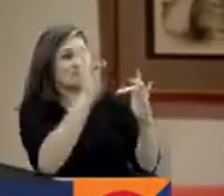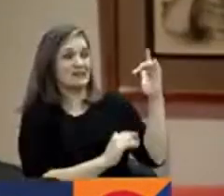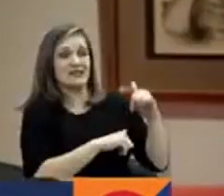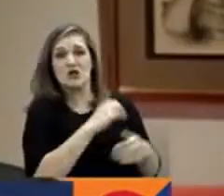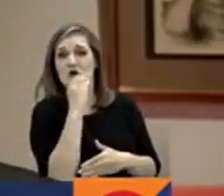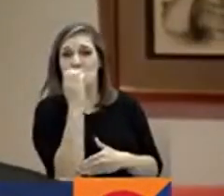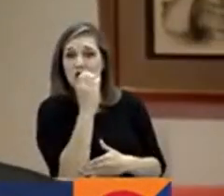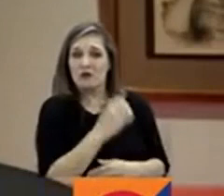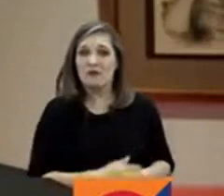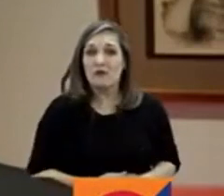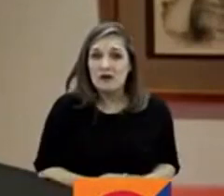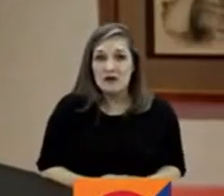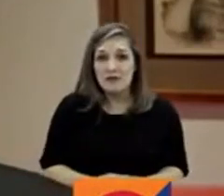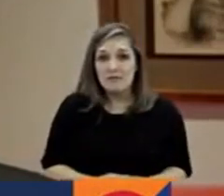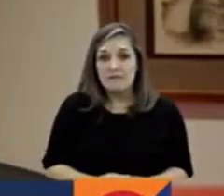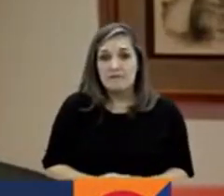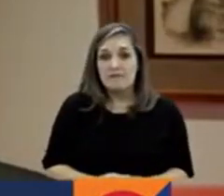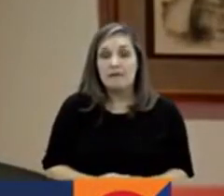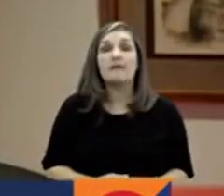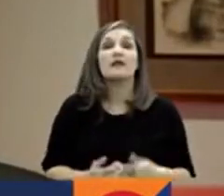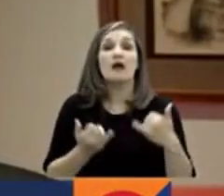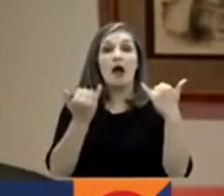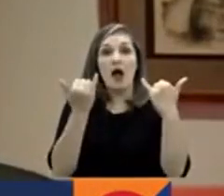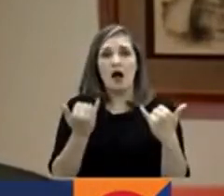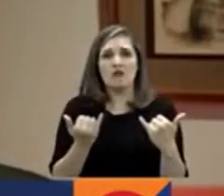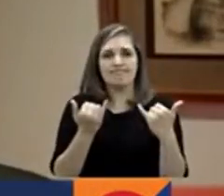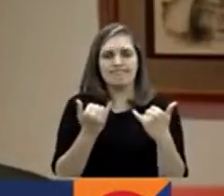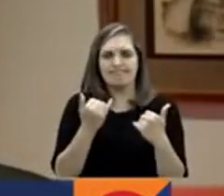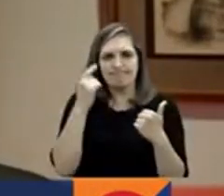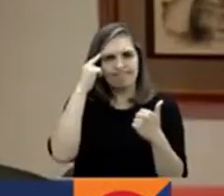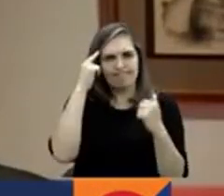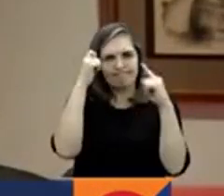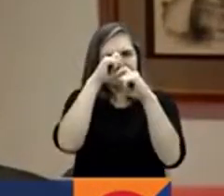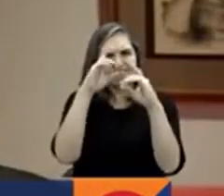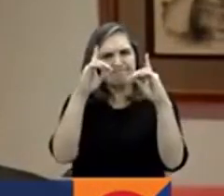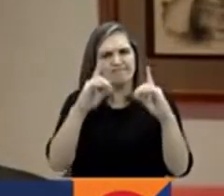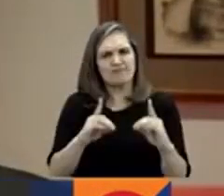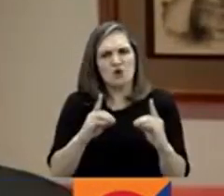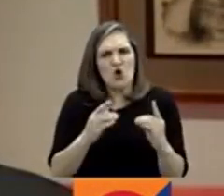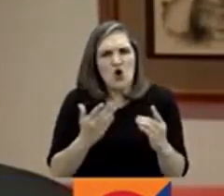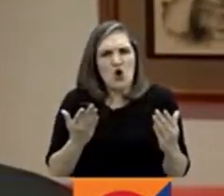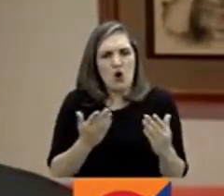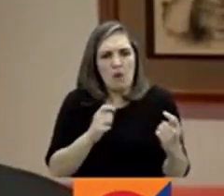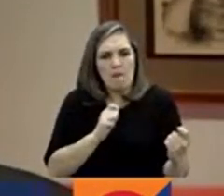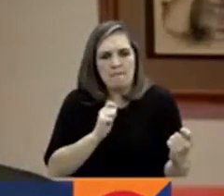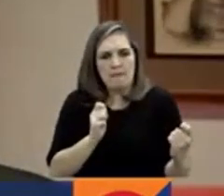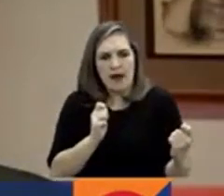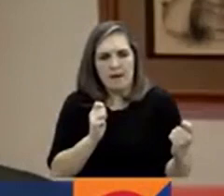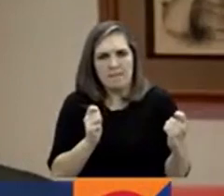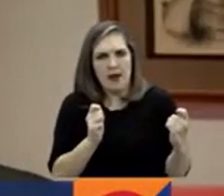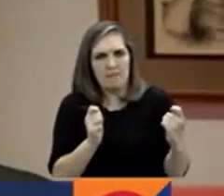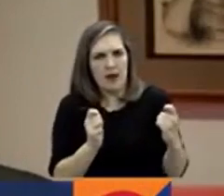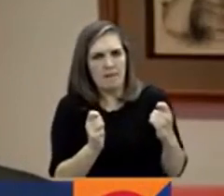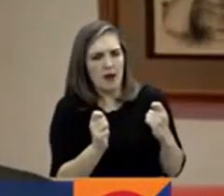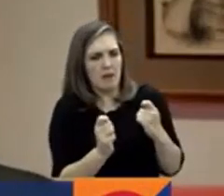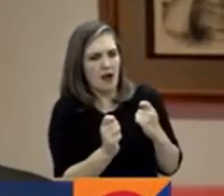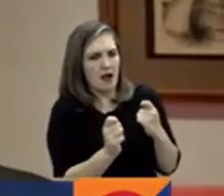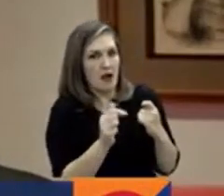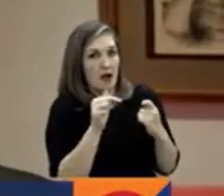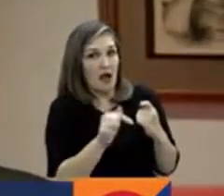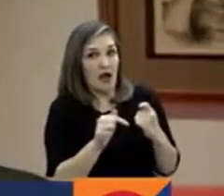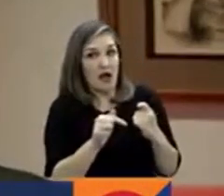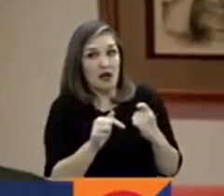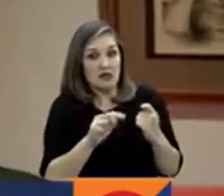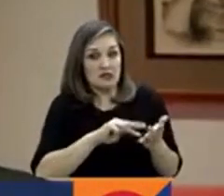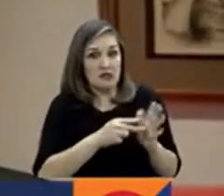Definir cómo se va a proteger la progresividad del derecho a la salud y no va a haber